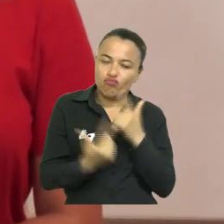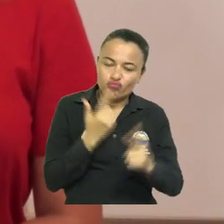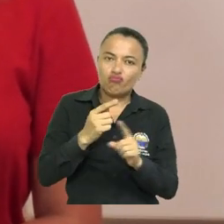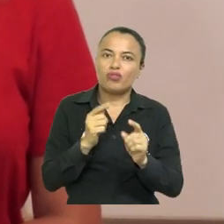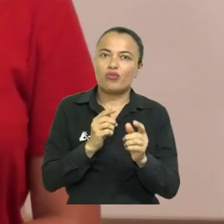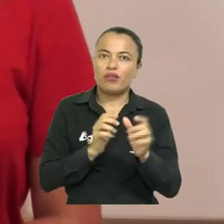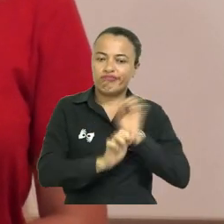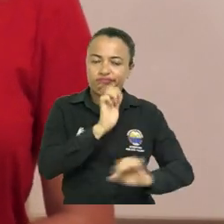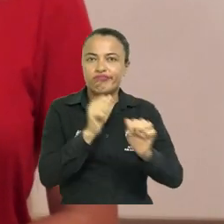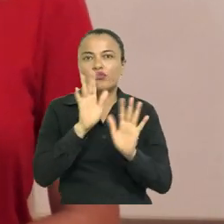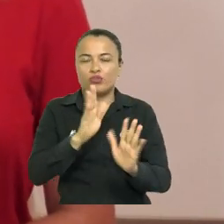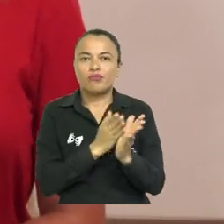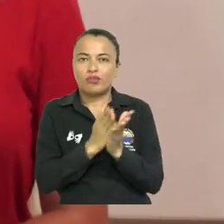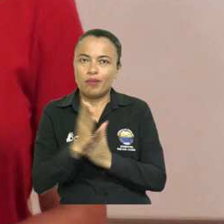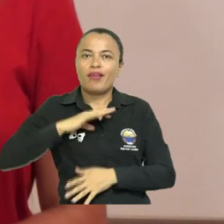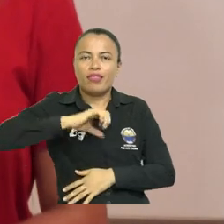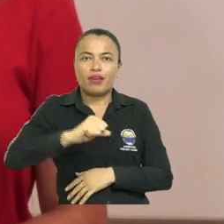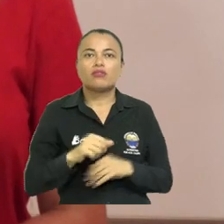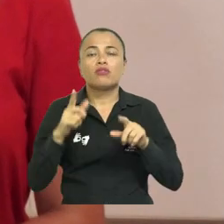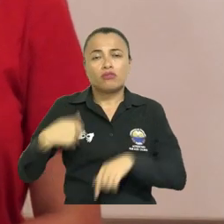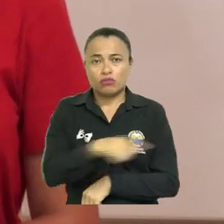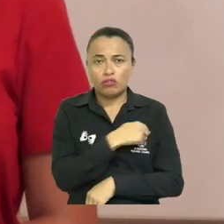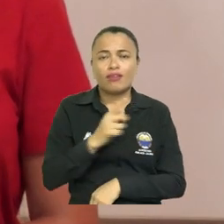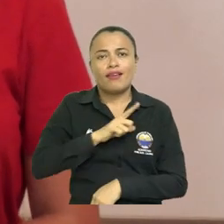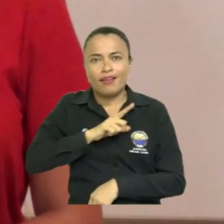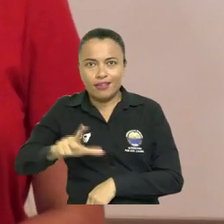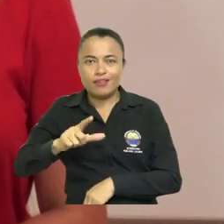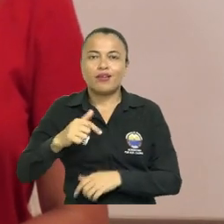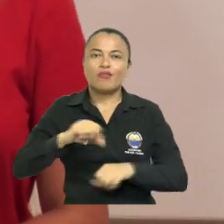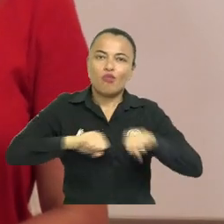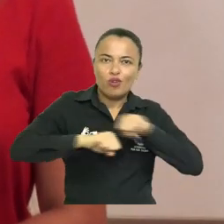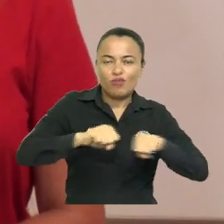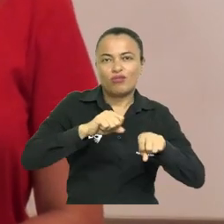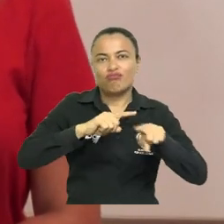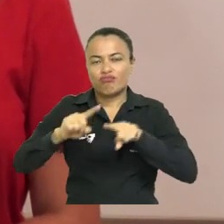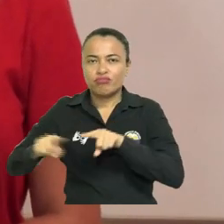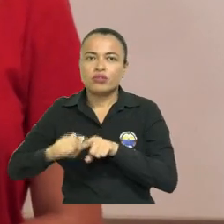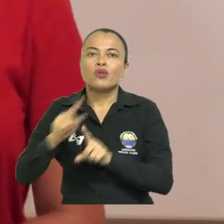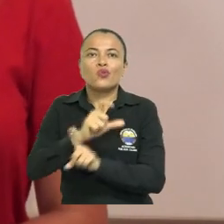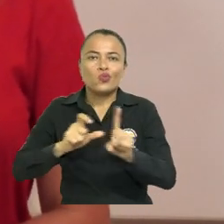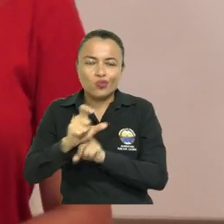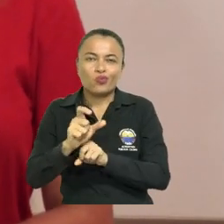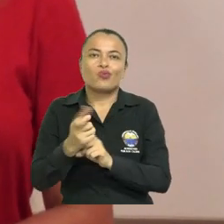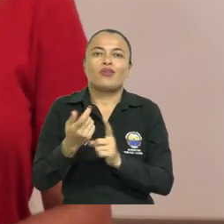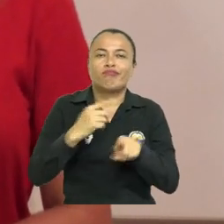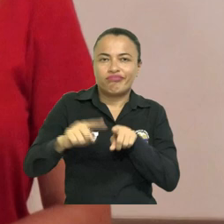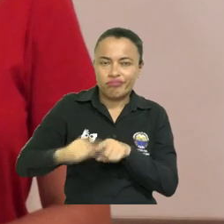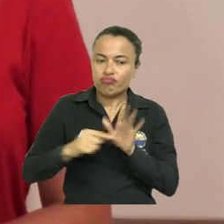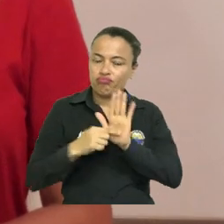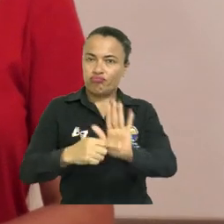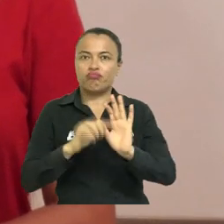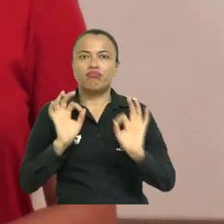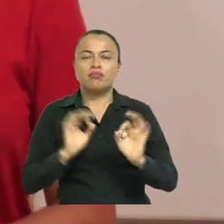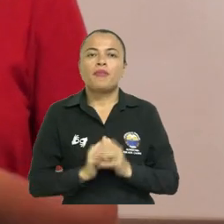derechos de estas. Nos hemos detacado por ser líderes estudiantiles de movimiento colectivo por nuestras necesidades, con experiencia en temas culturales y demás, donde se avista esta lucha por